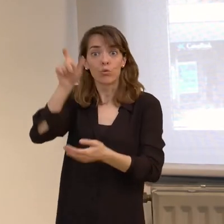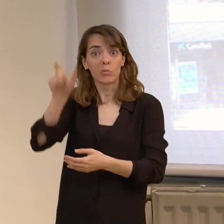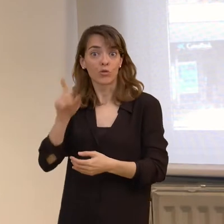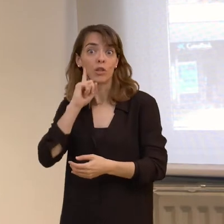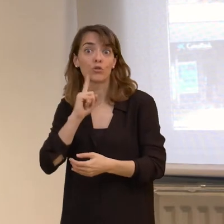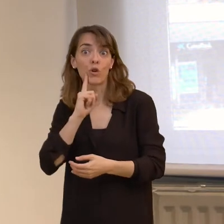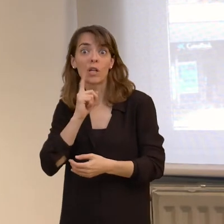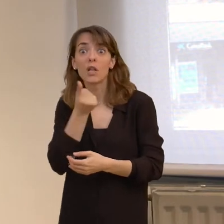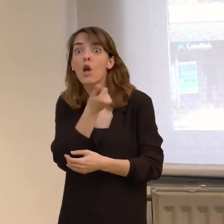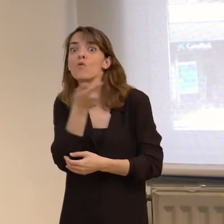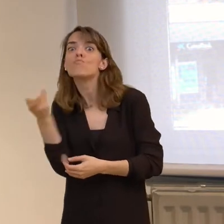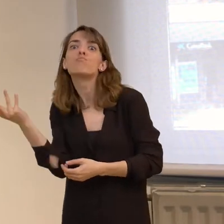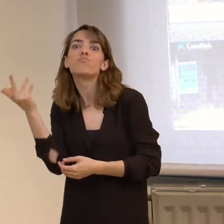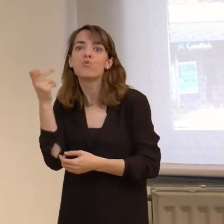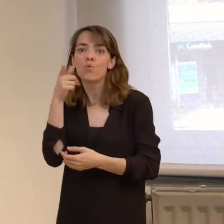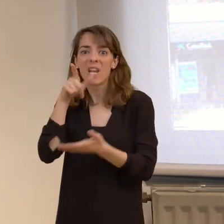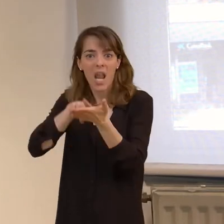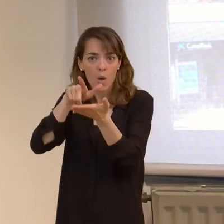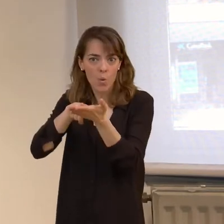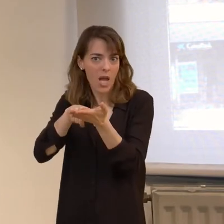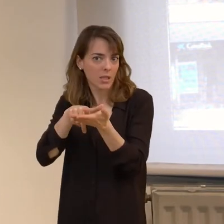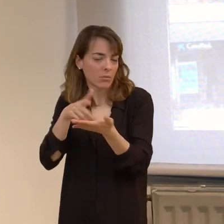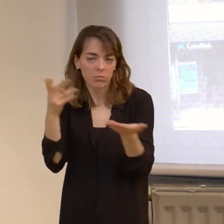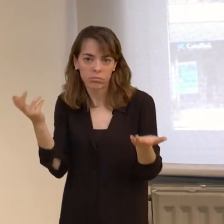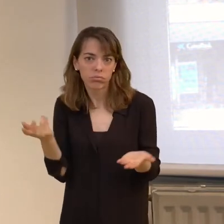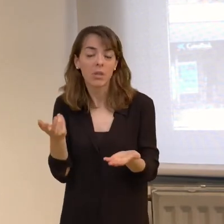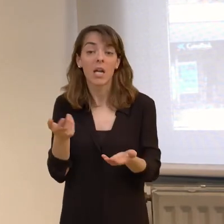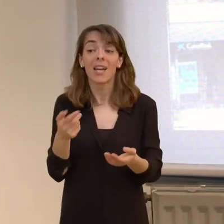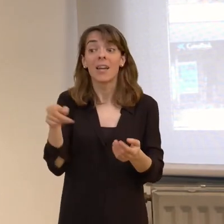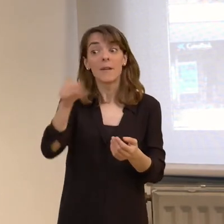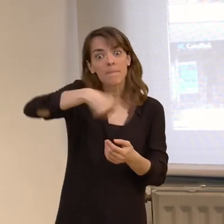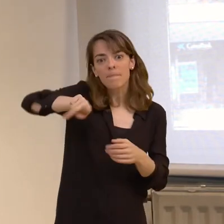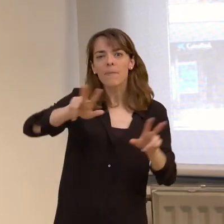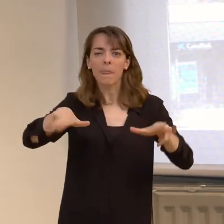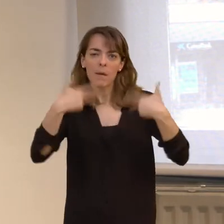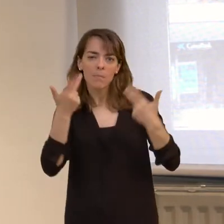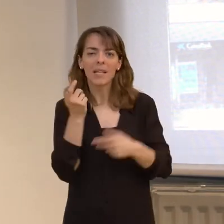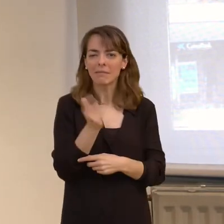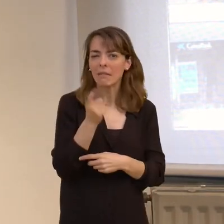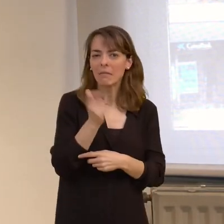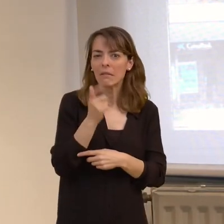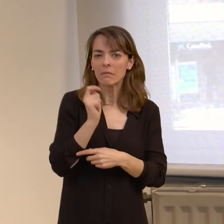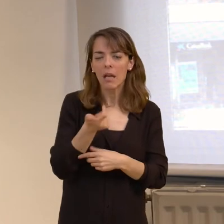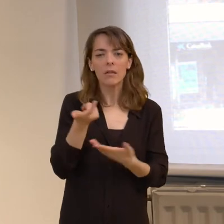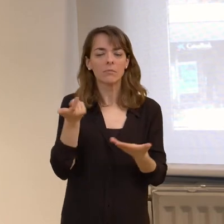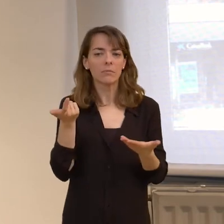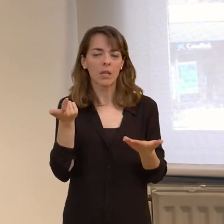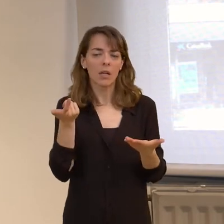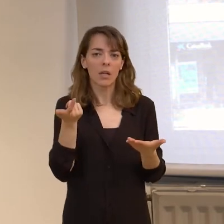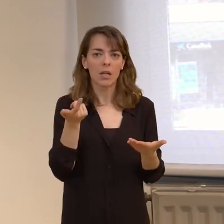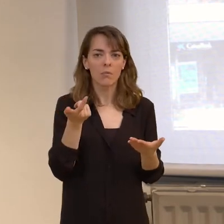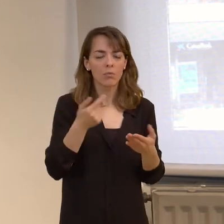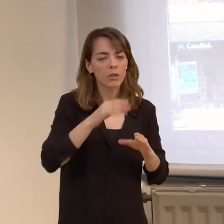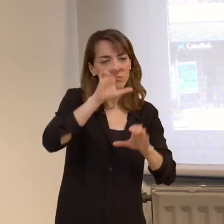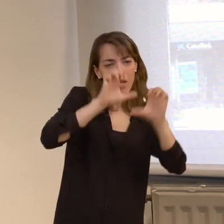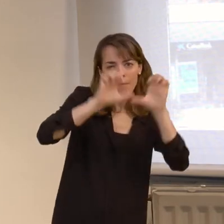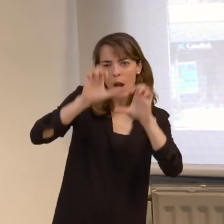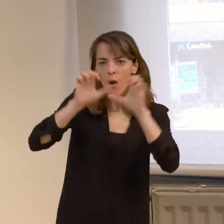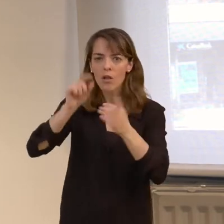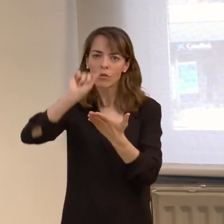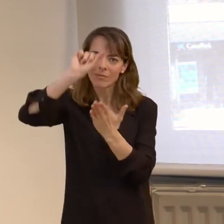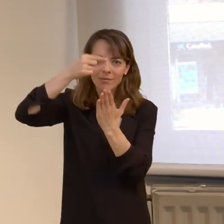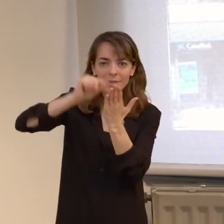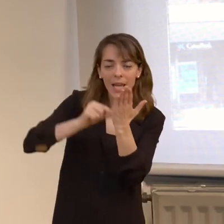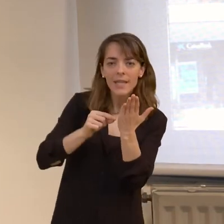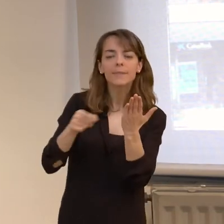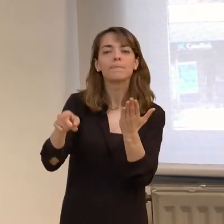sordos plurilingües o multilingües. Entonces eso nos permite periódicamente pasar una serie de test de evaluación